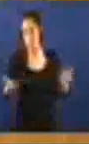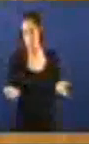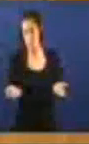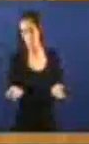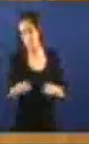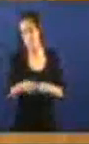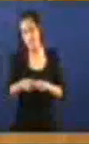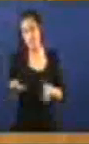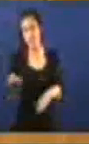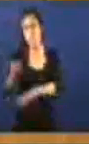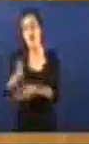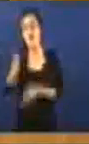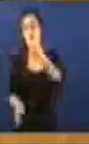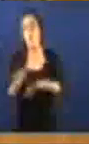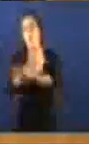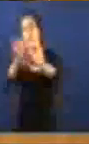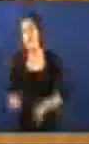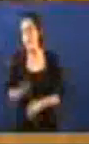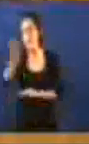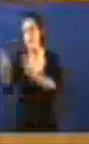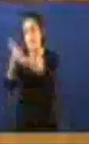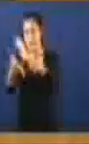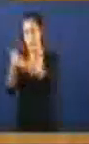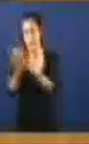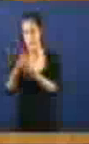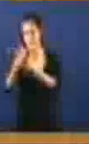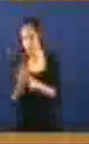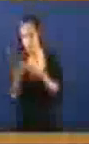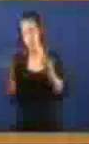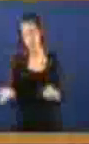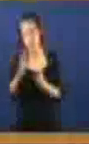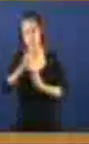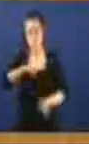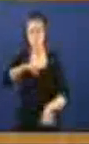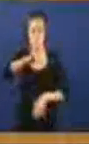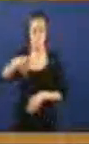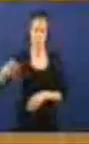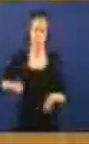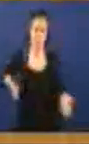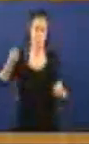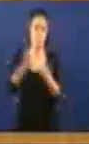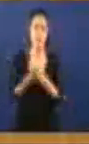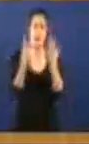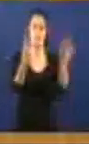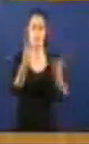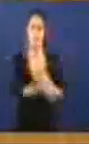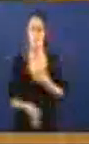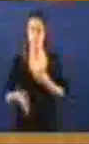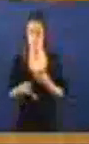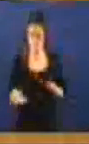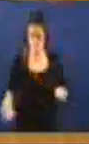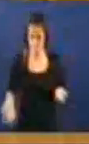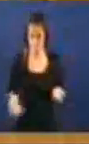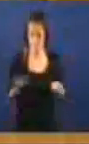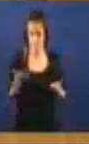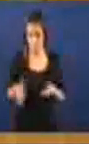xuís de paz E vai o xuís de paz Explican Ya cousa E o xuís de paz Dílle ao labrego Si Tens que Darle as sete moedas E coi as sete moedas Pero un vez que o